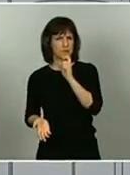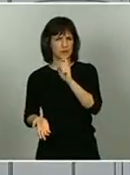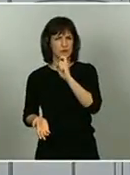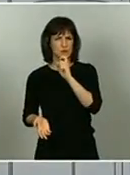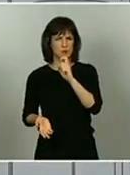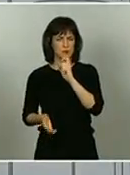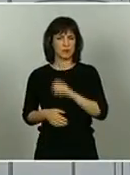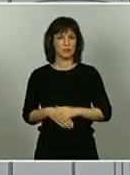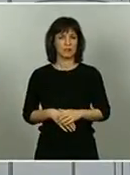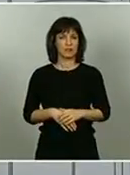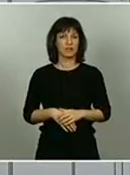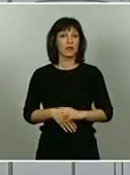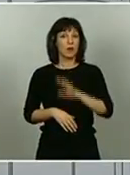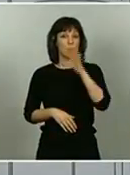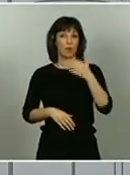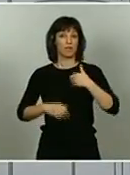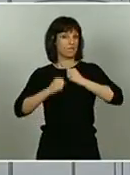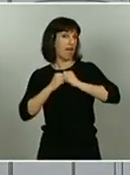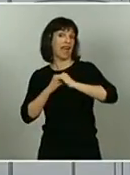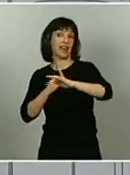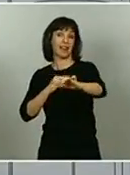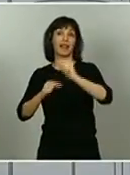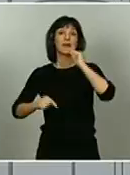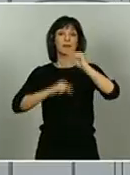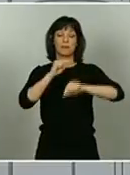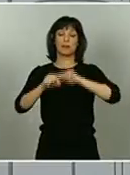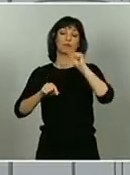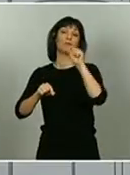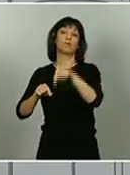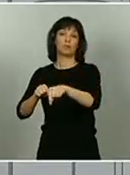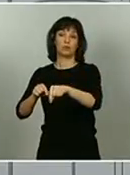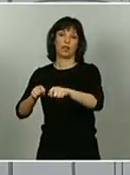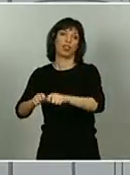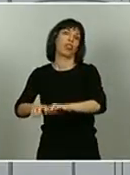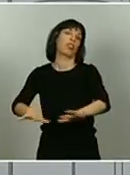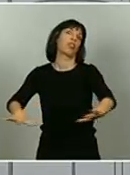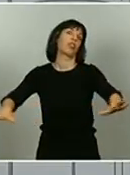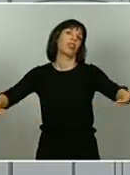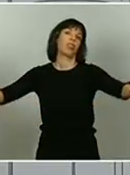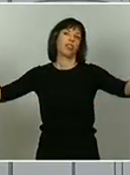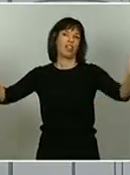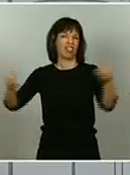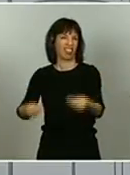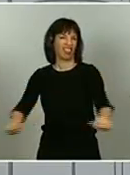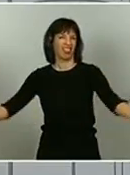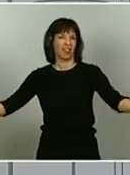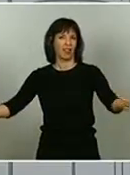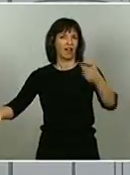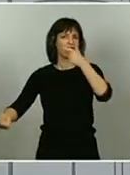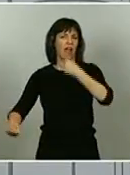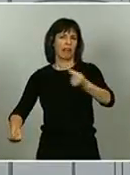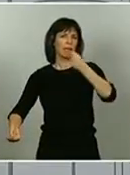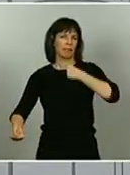esa masa de agua es tan importante que el riesgo de infección es mínimo. Pero desde el punto de vista científico es